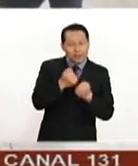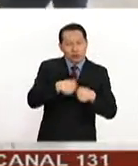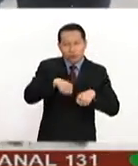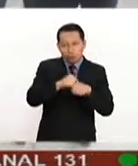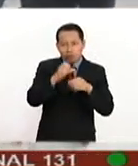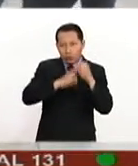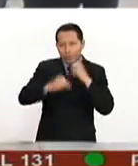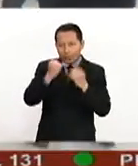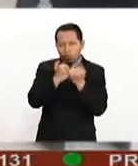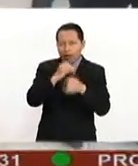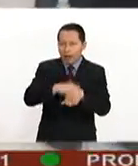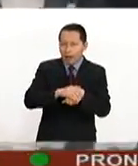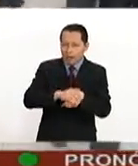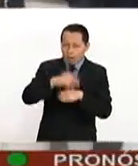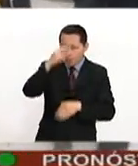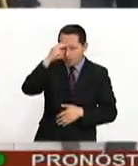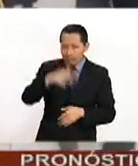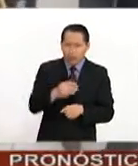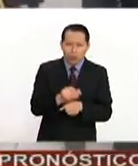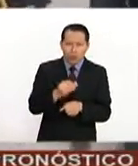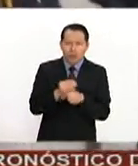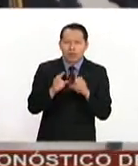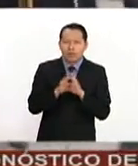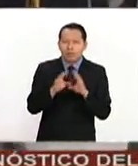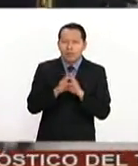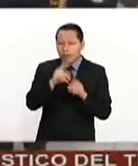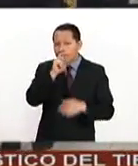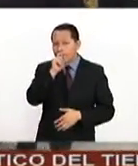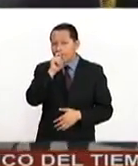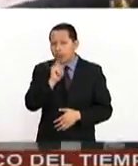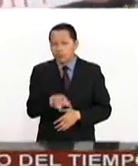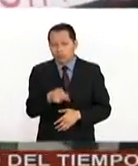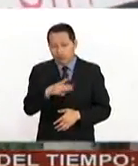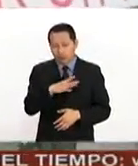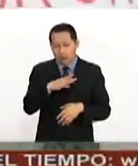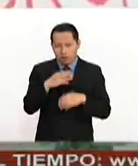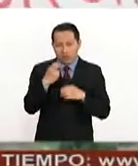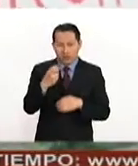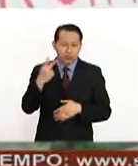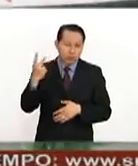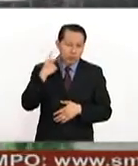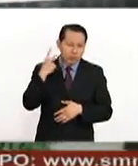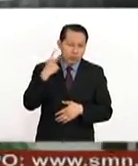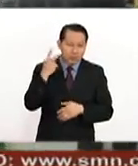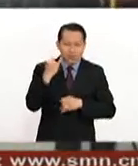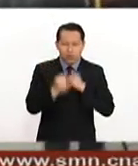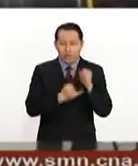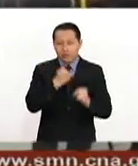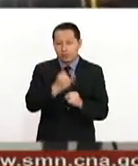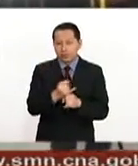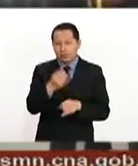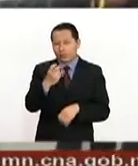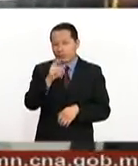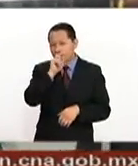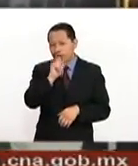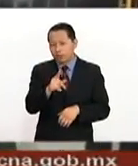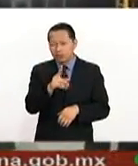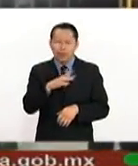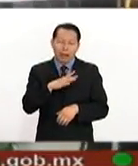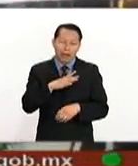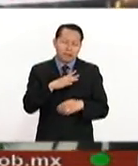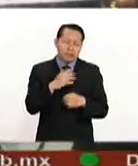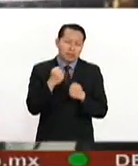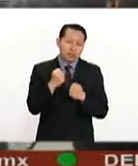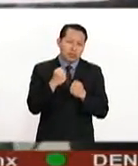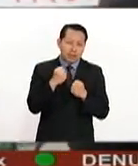y amigo de México en estos momentos, en los que el contexto político internacional se ha sacudido con la llegada de Donald